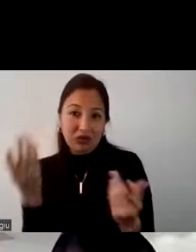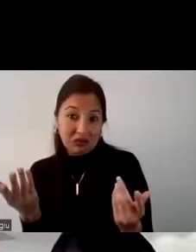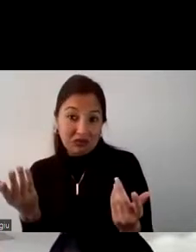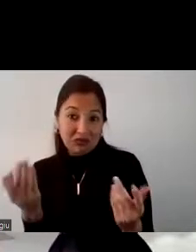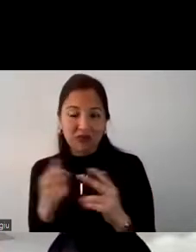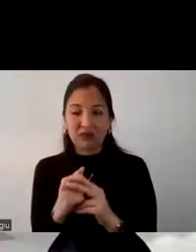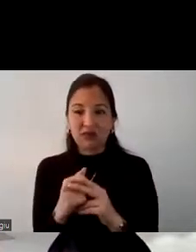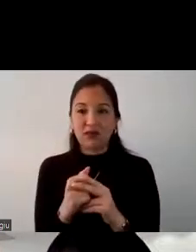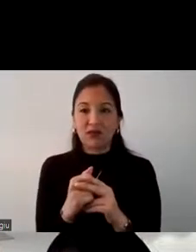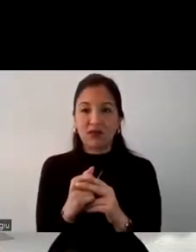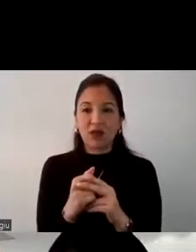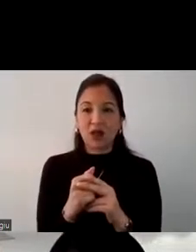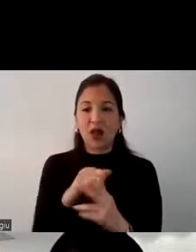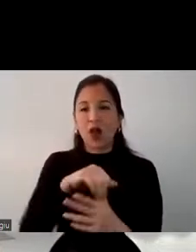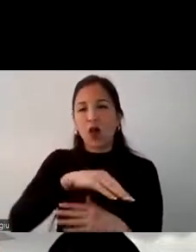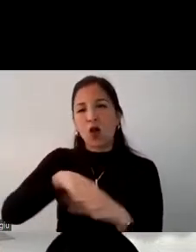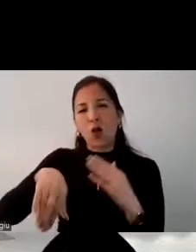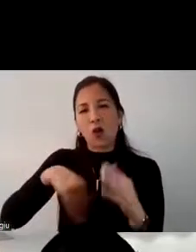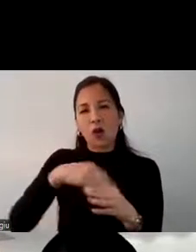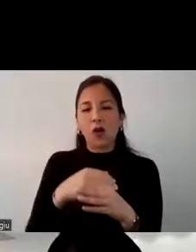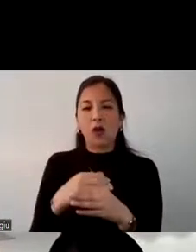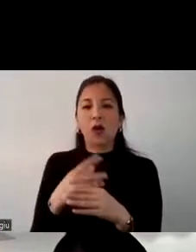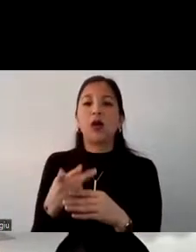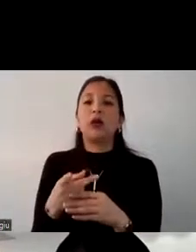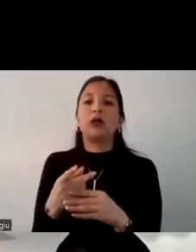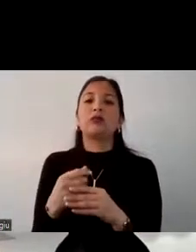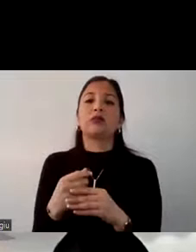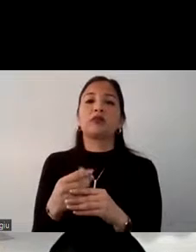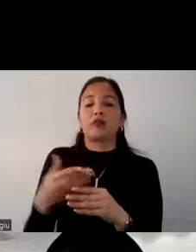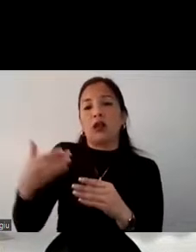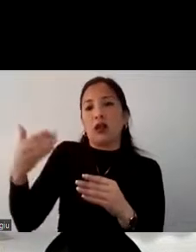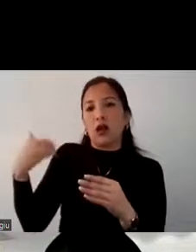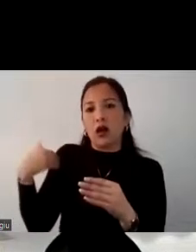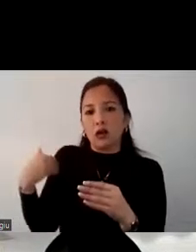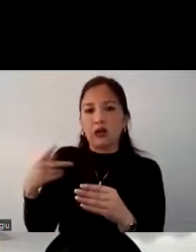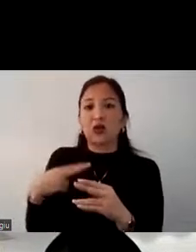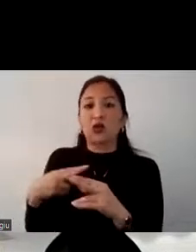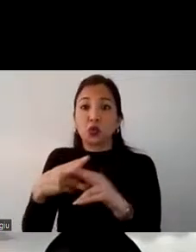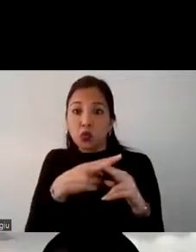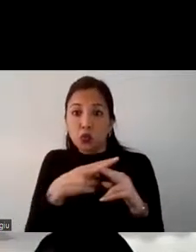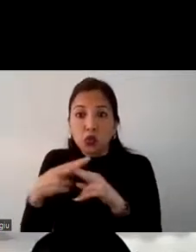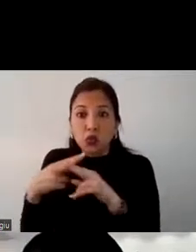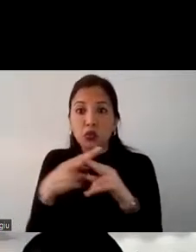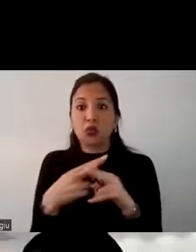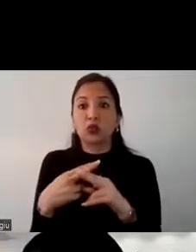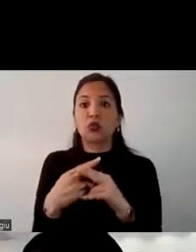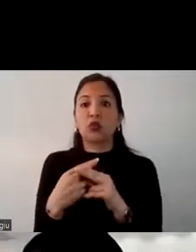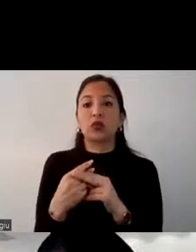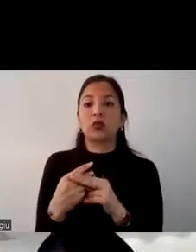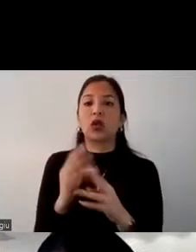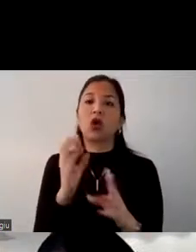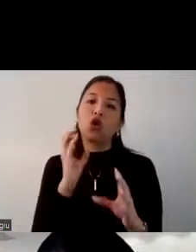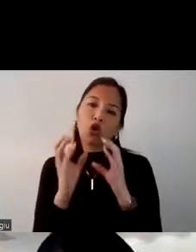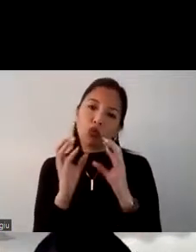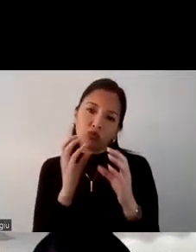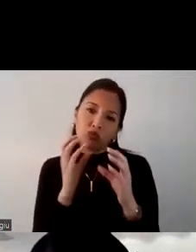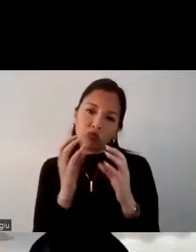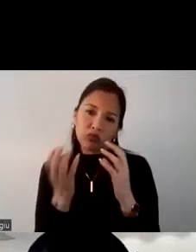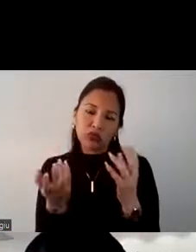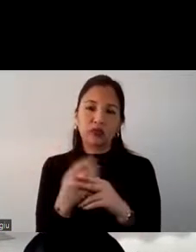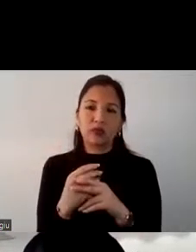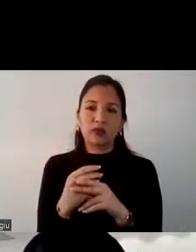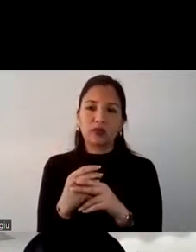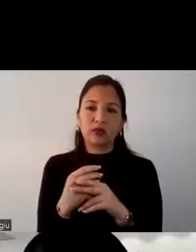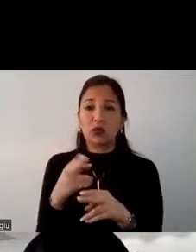todo lo que esas personas han hecho con quienes han conversado entonces hay como que un